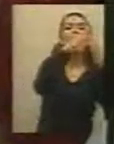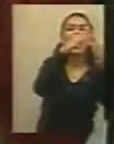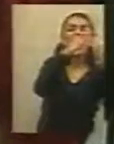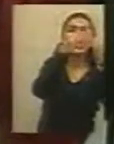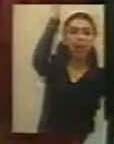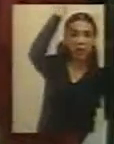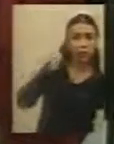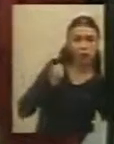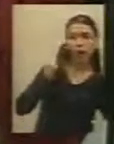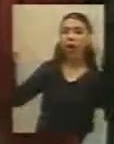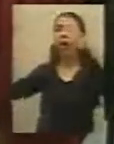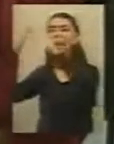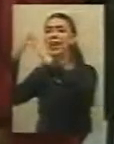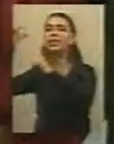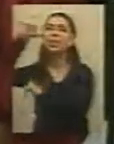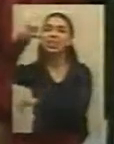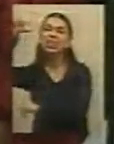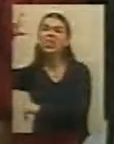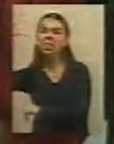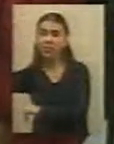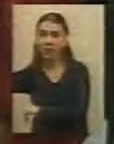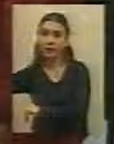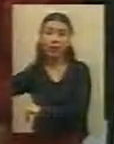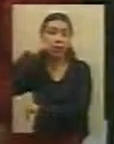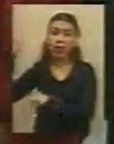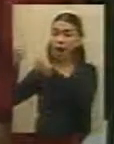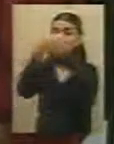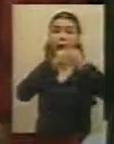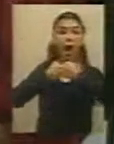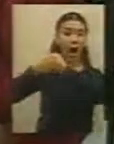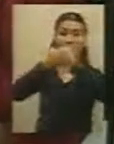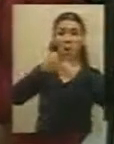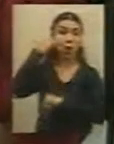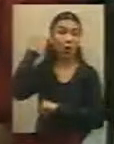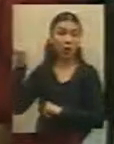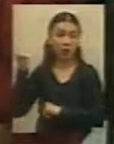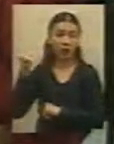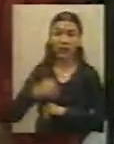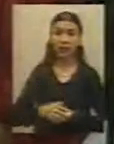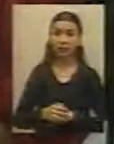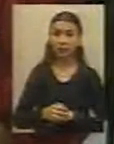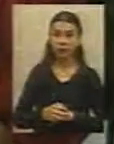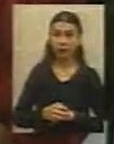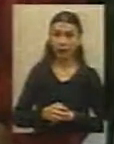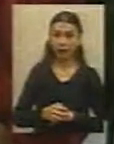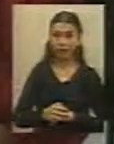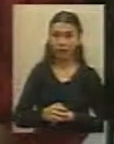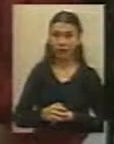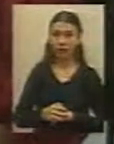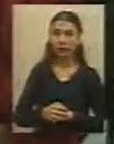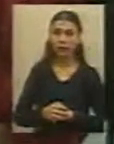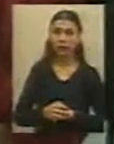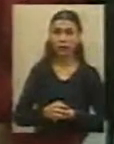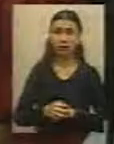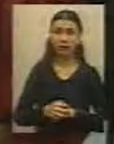creo que va a estar conformes todos. Yo creo que sí, hemos llegado, como le digo, a acuerdo para no perjudicar a ninguna de las partes, a la administración, porque